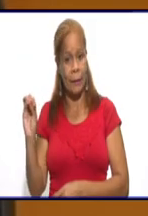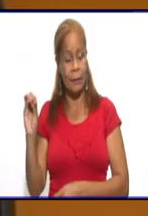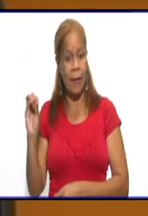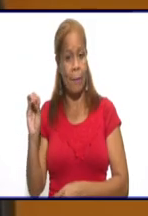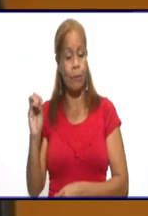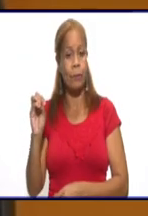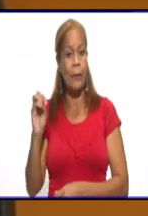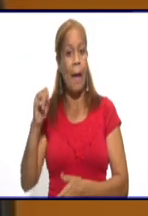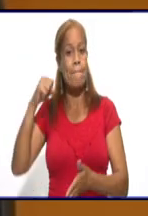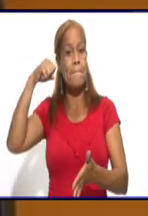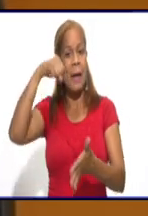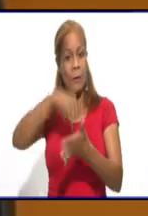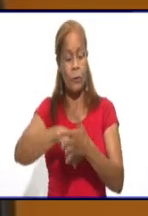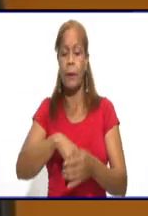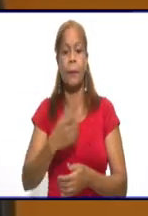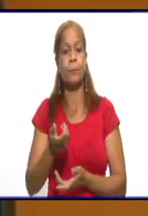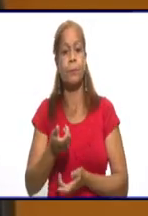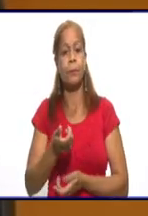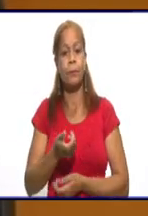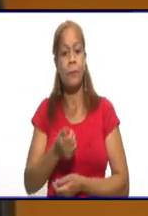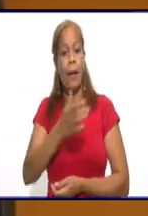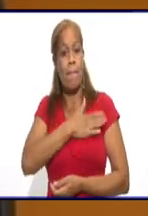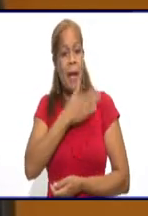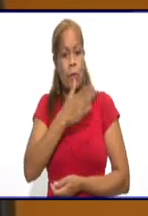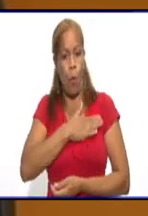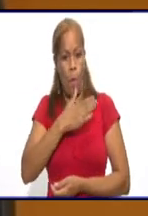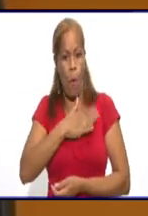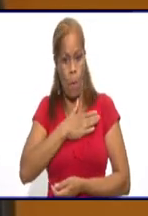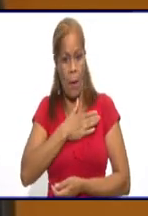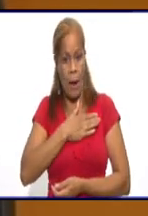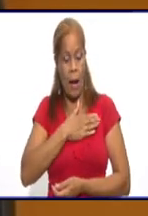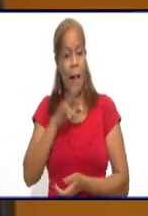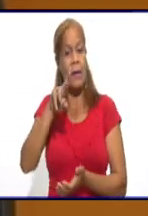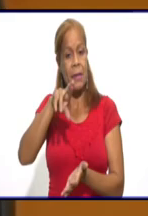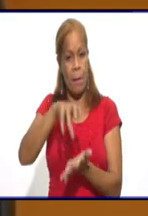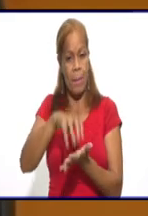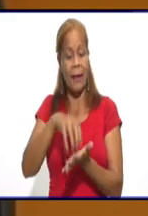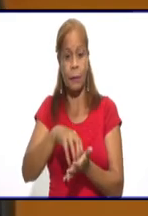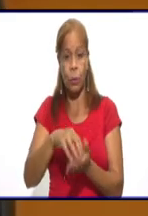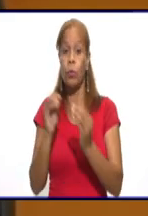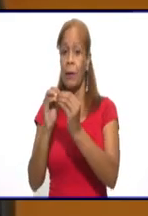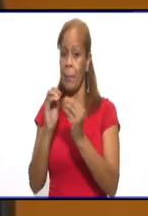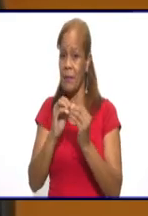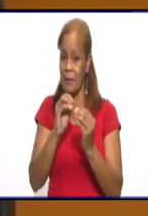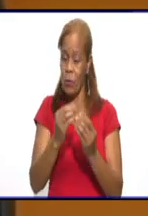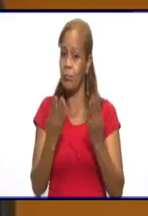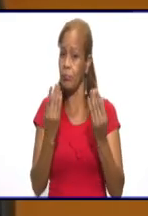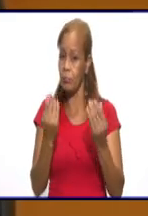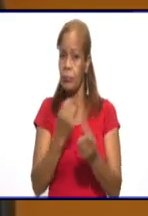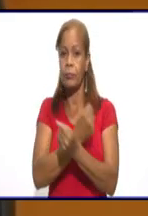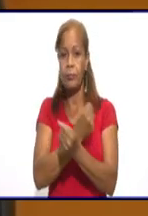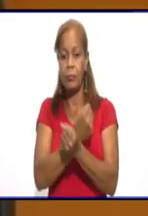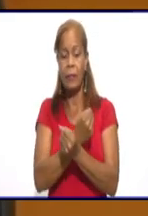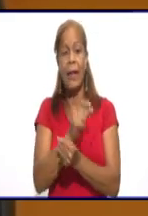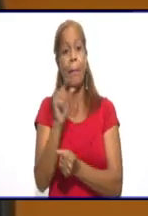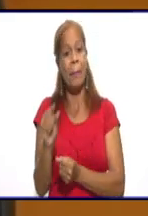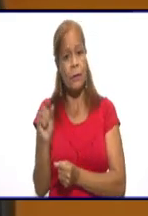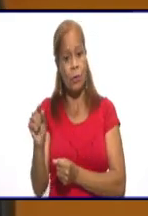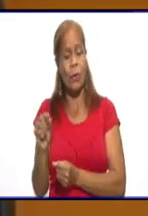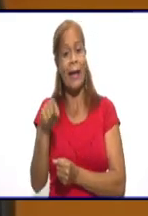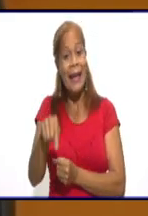Un reparto con mucha complejidad que tiene una elevada posibilidad de transmisión y de que las personas que allí viven se enfermen.